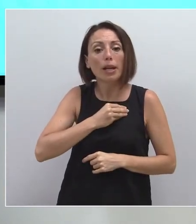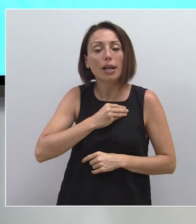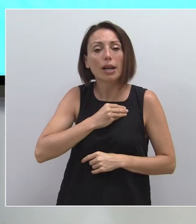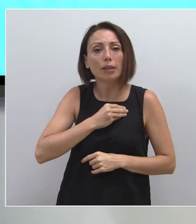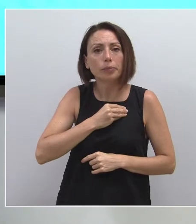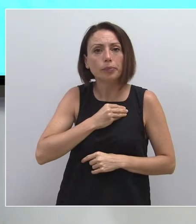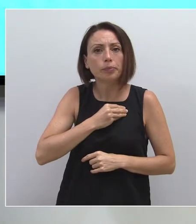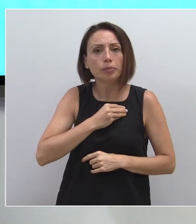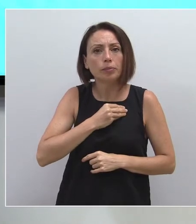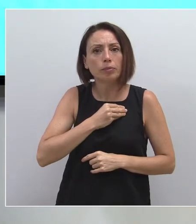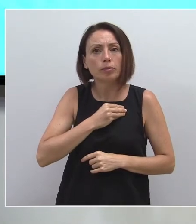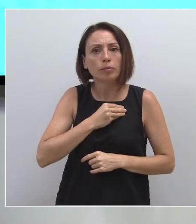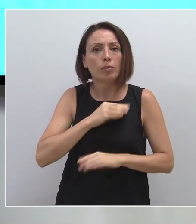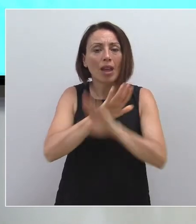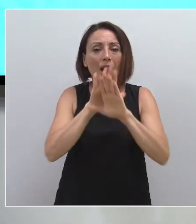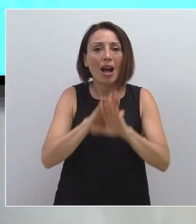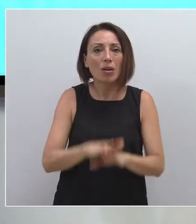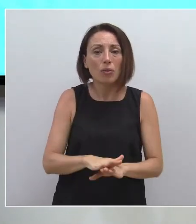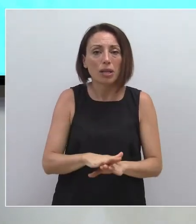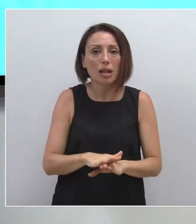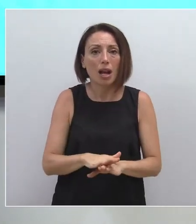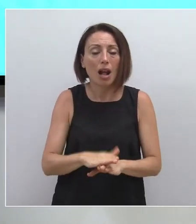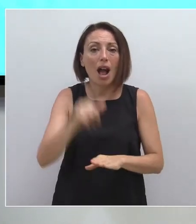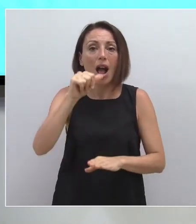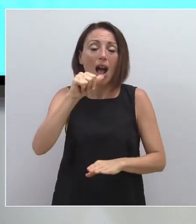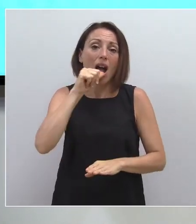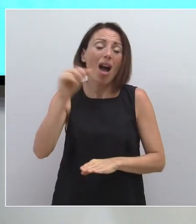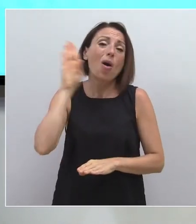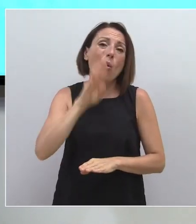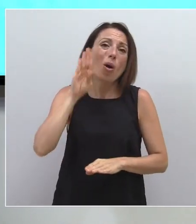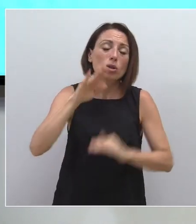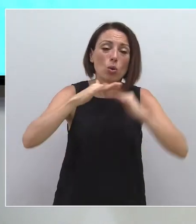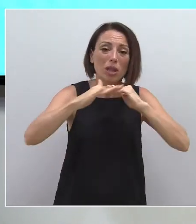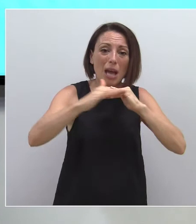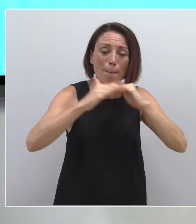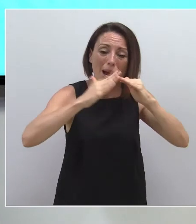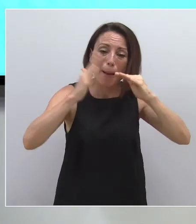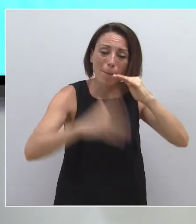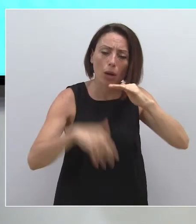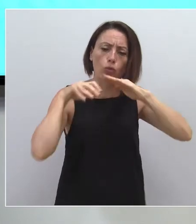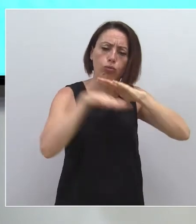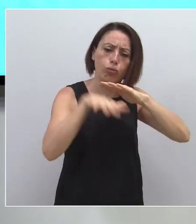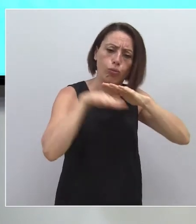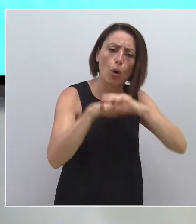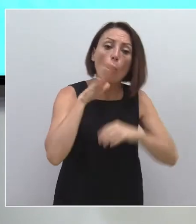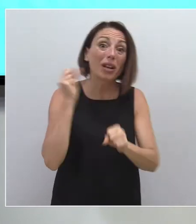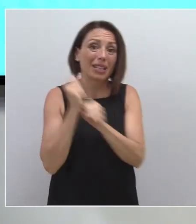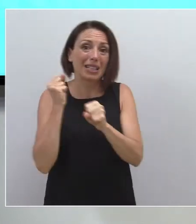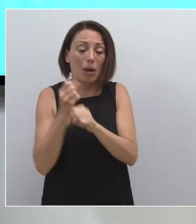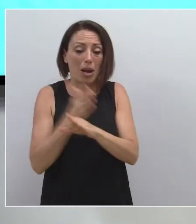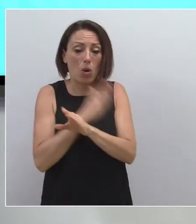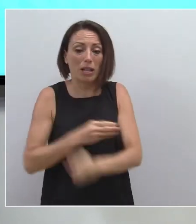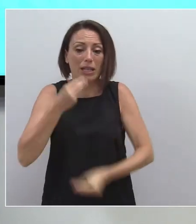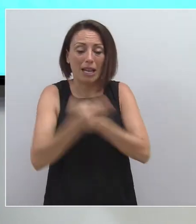de sedimentos acaba en el mar menor debido a que el Ministerio no ha hecho su trabajo, debido a que no se han hecho las actuaciones en las